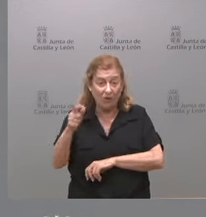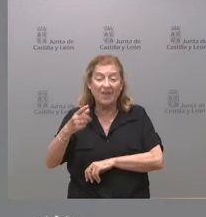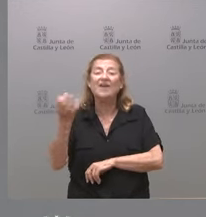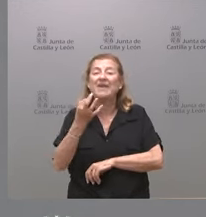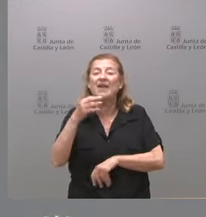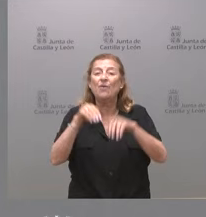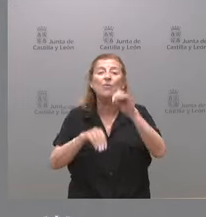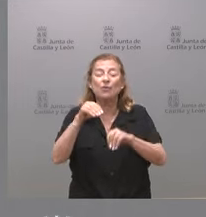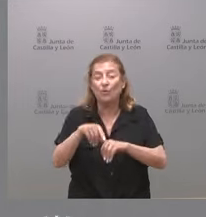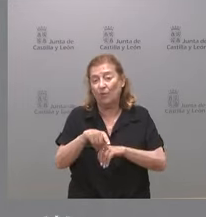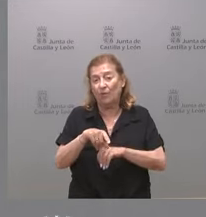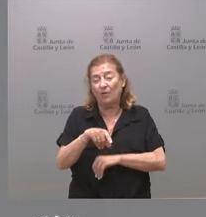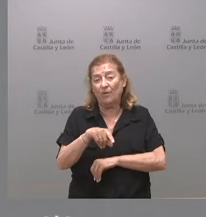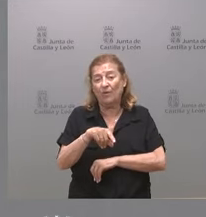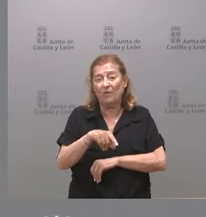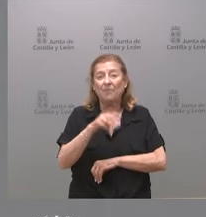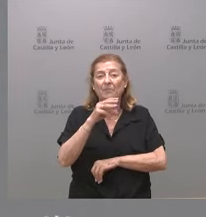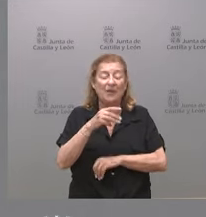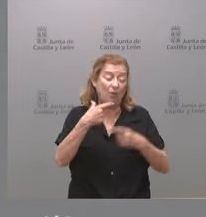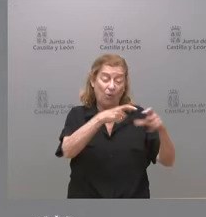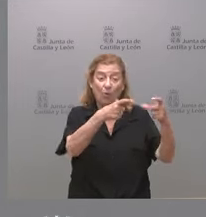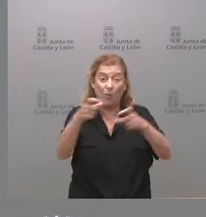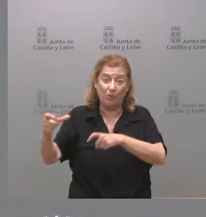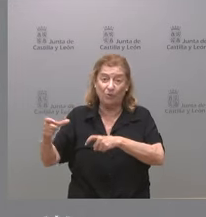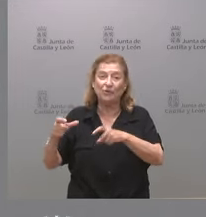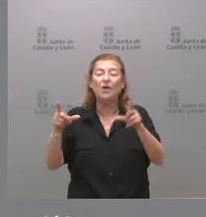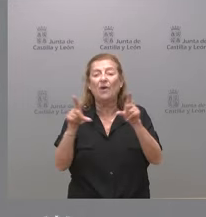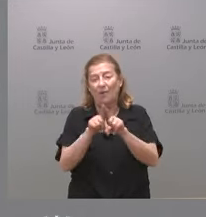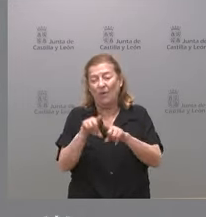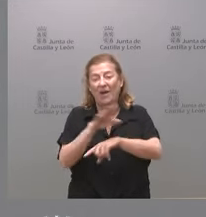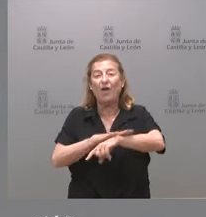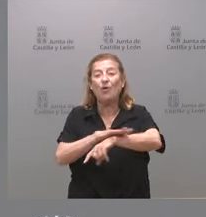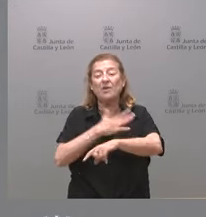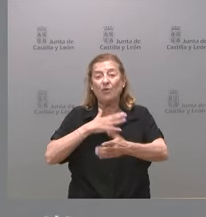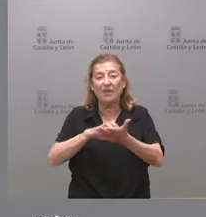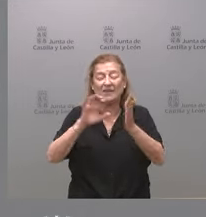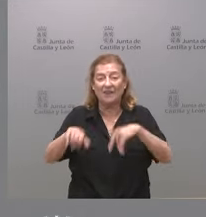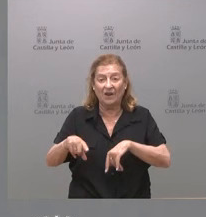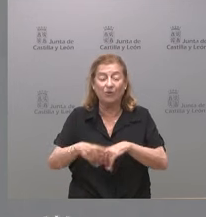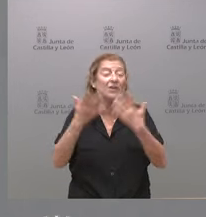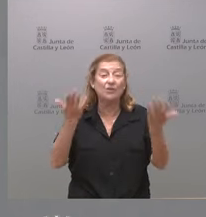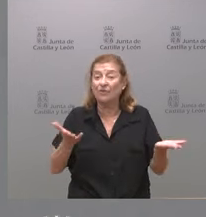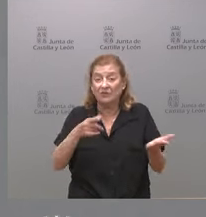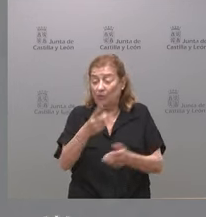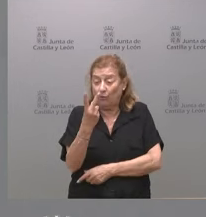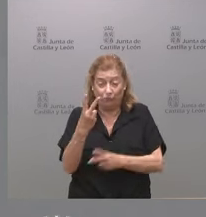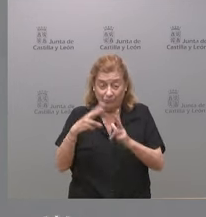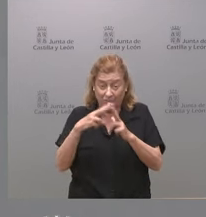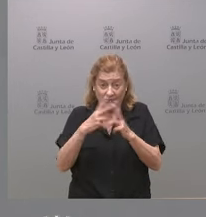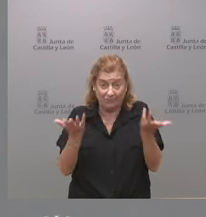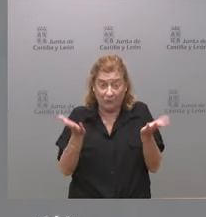que votó los partidos que sustentan la acción del gobierno de Castilla y León y por tanto esos son los dos hechos